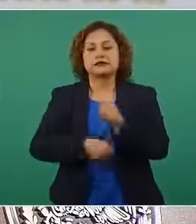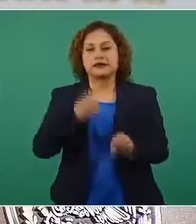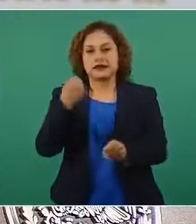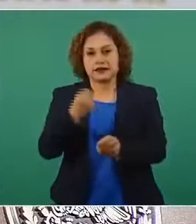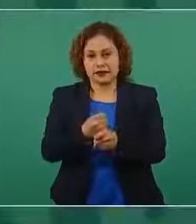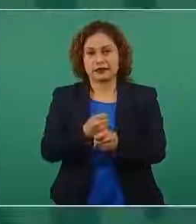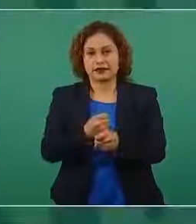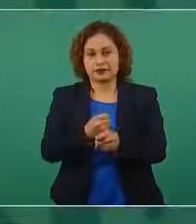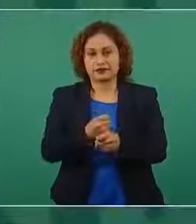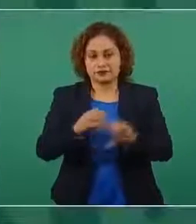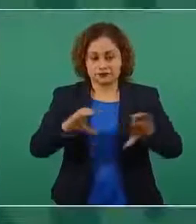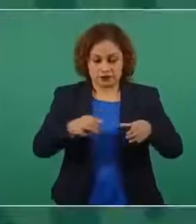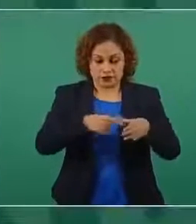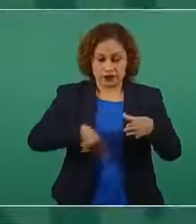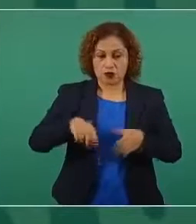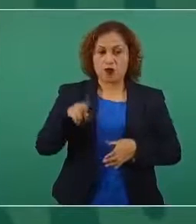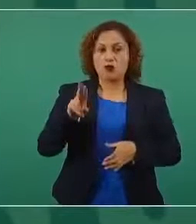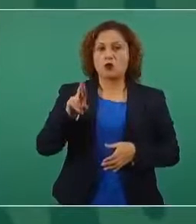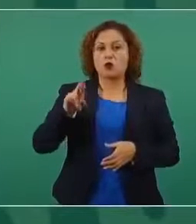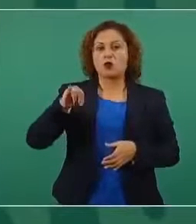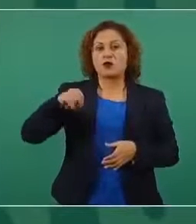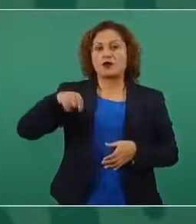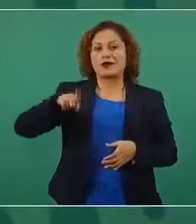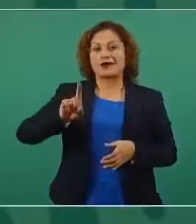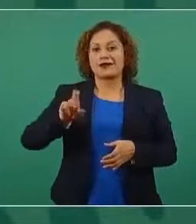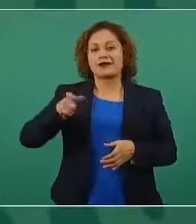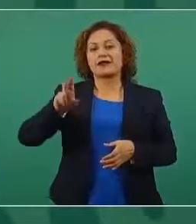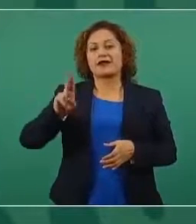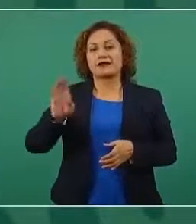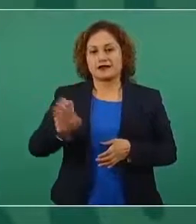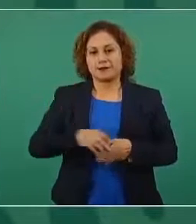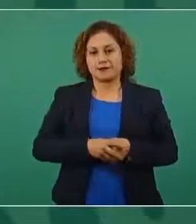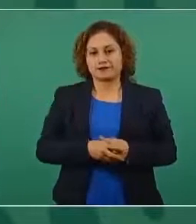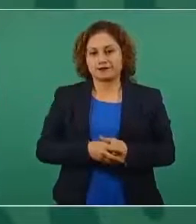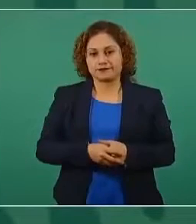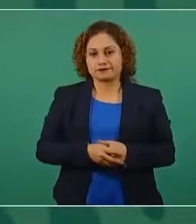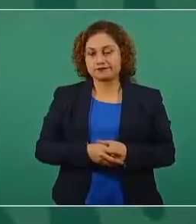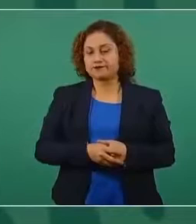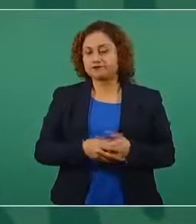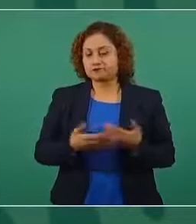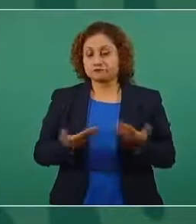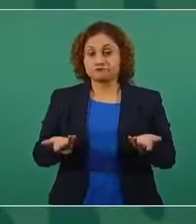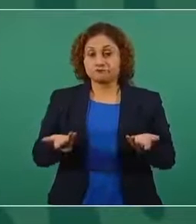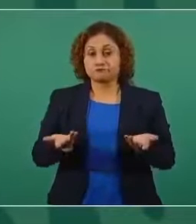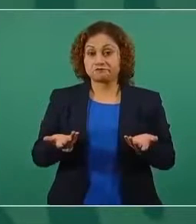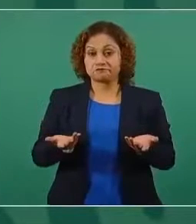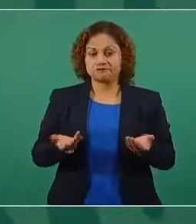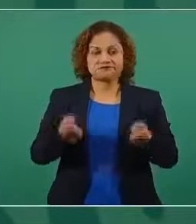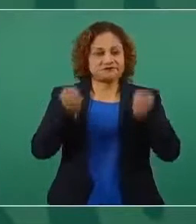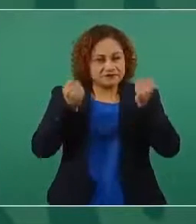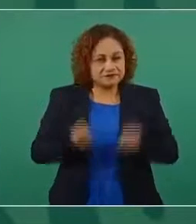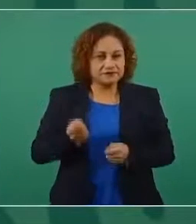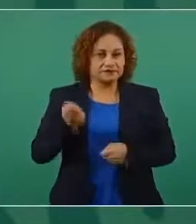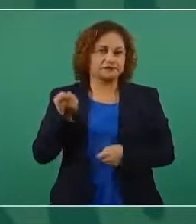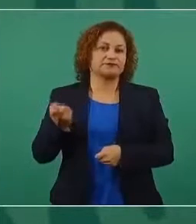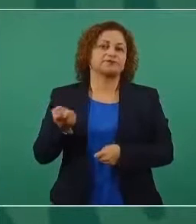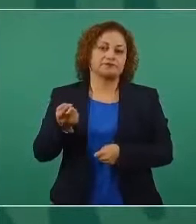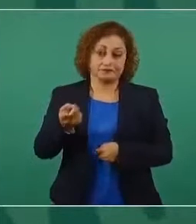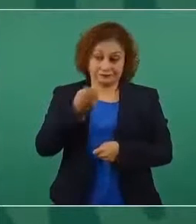en Urique este y es seguro que se trata de eso